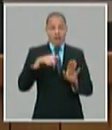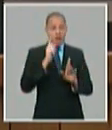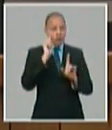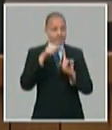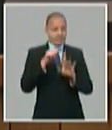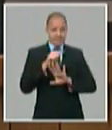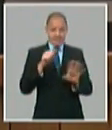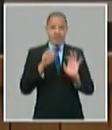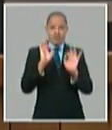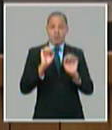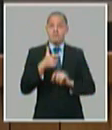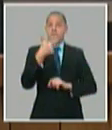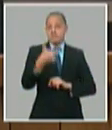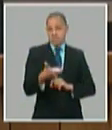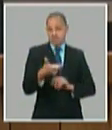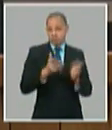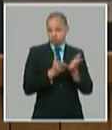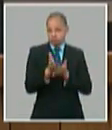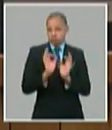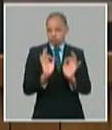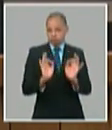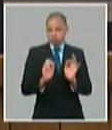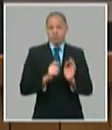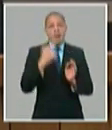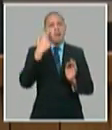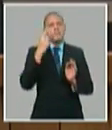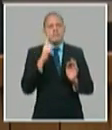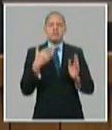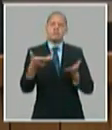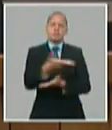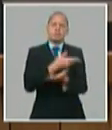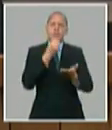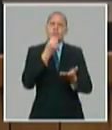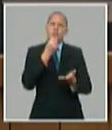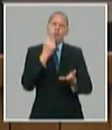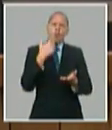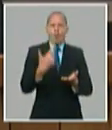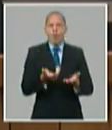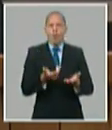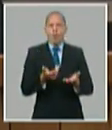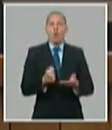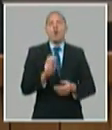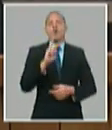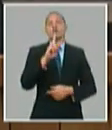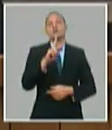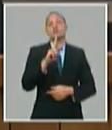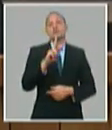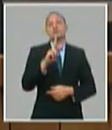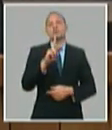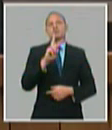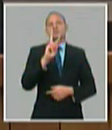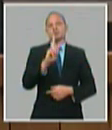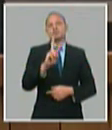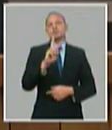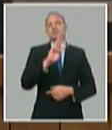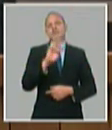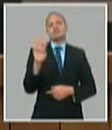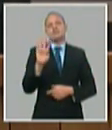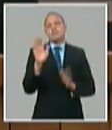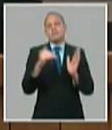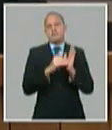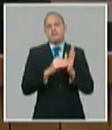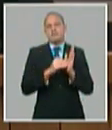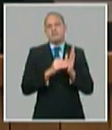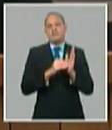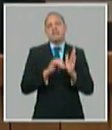estamos proyectando circulación mercantil minorista por 233.064 millones de pesos para el